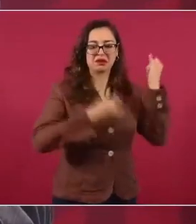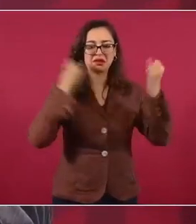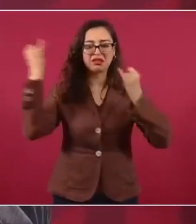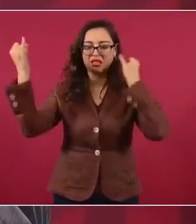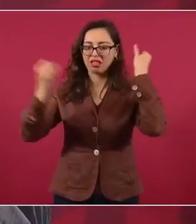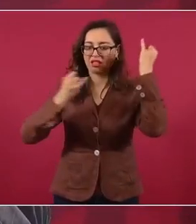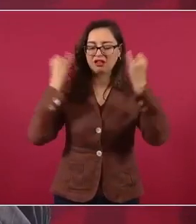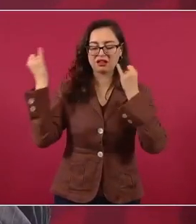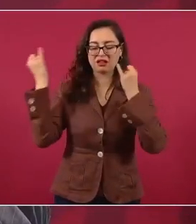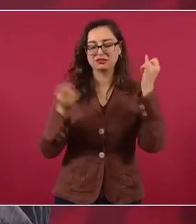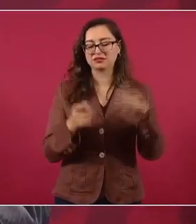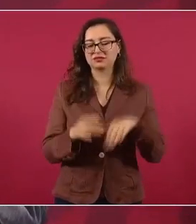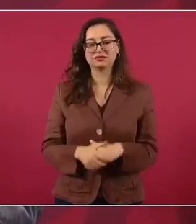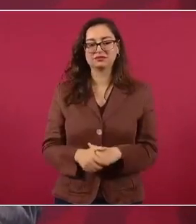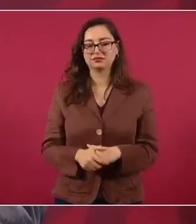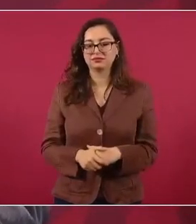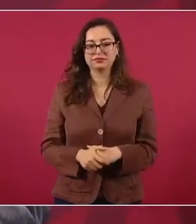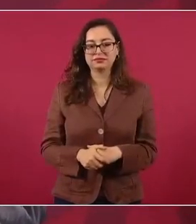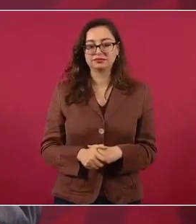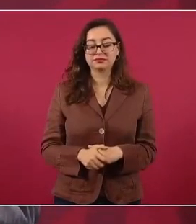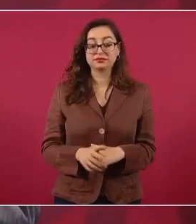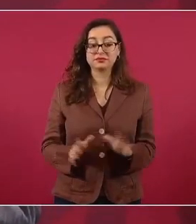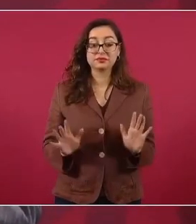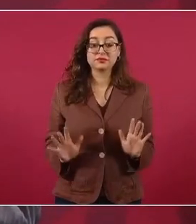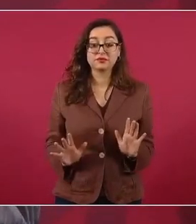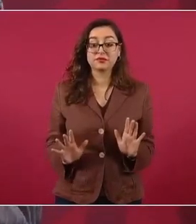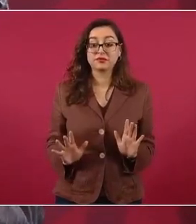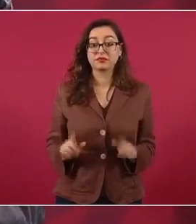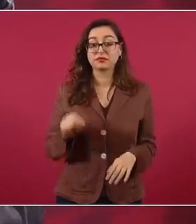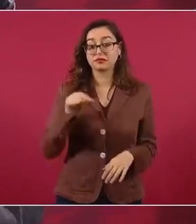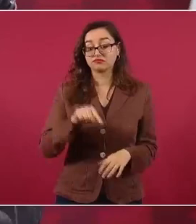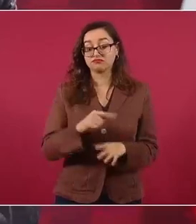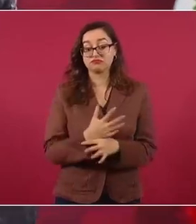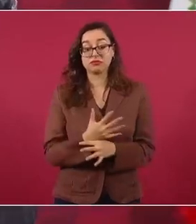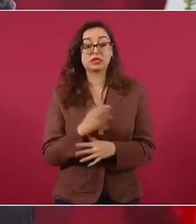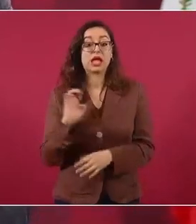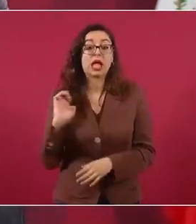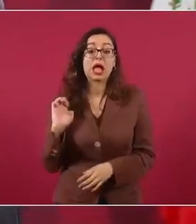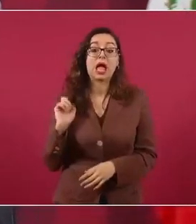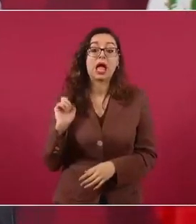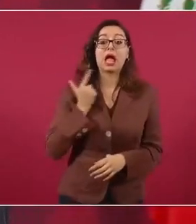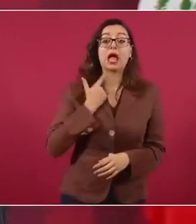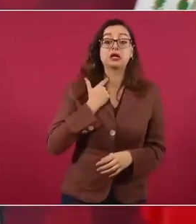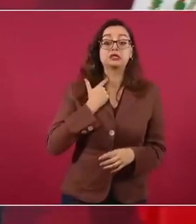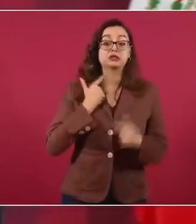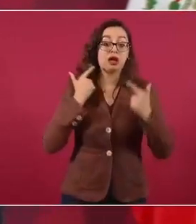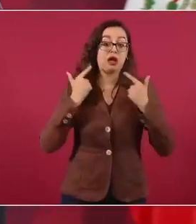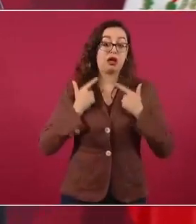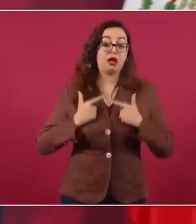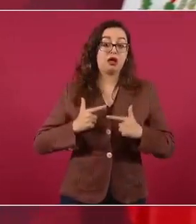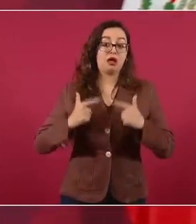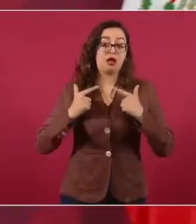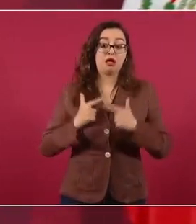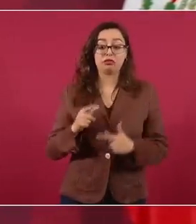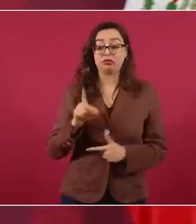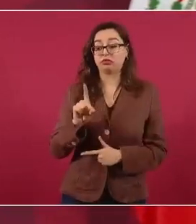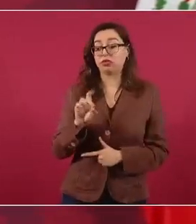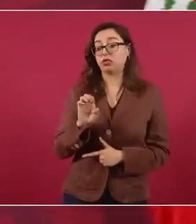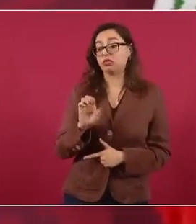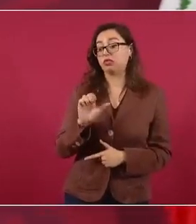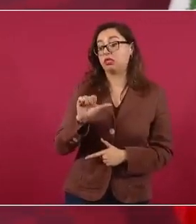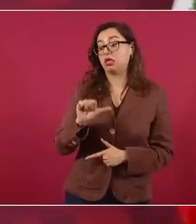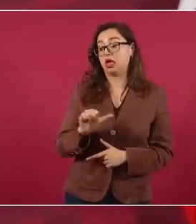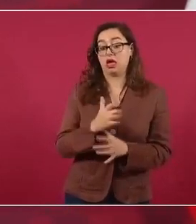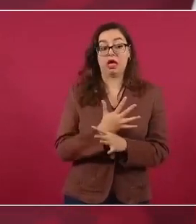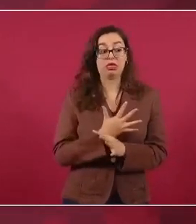que diga un exagente de la DEA, declaró, un